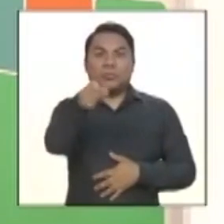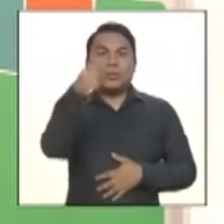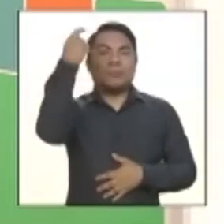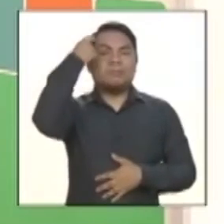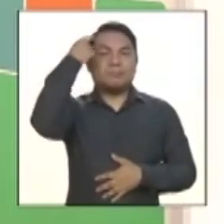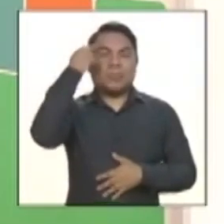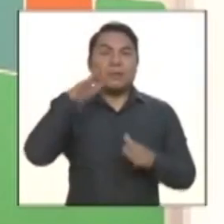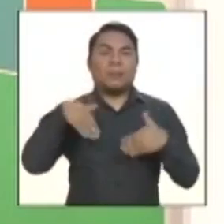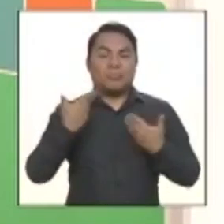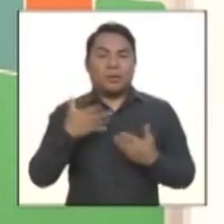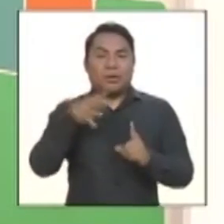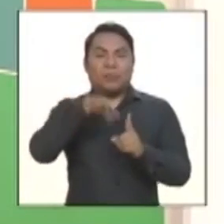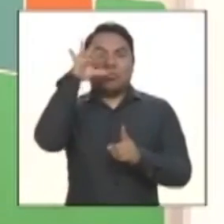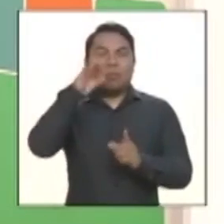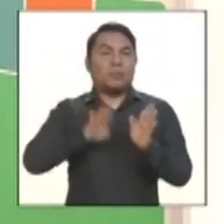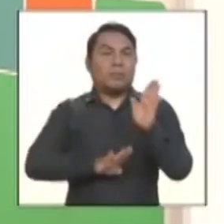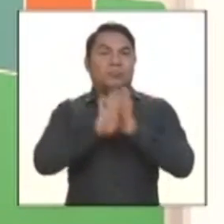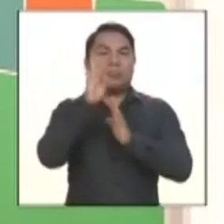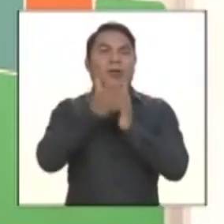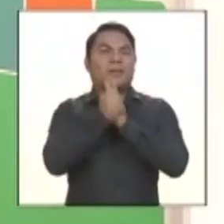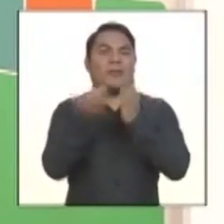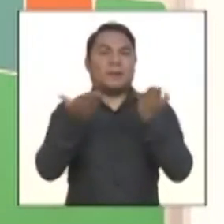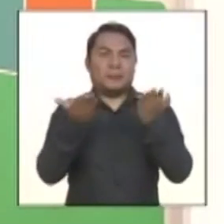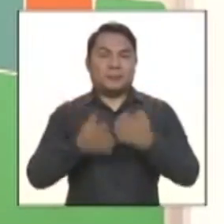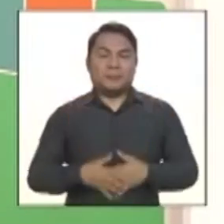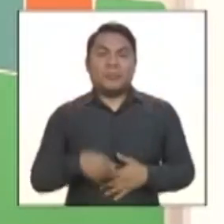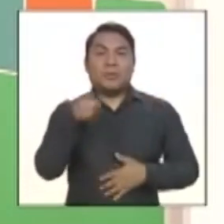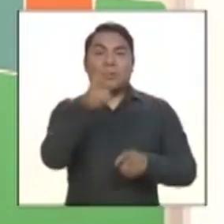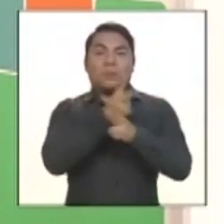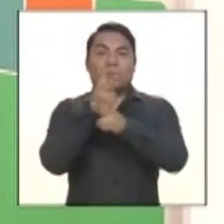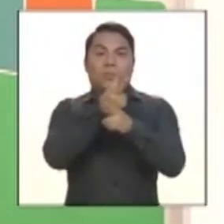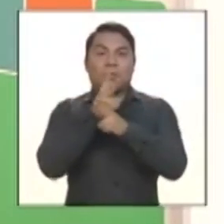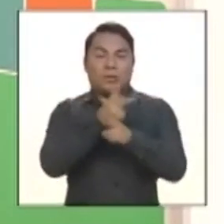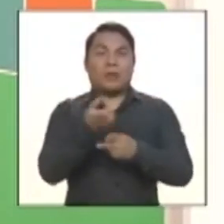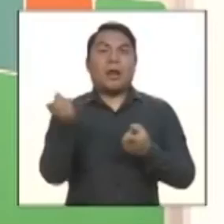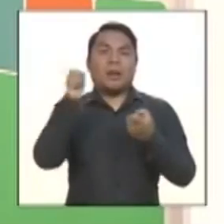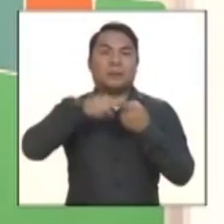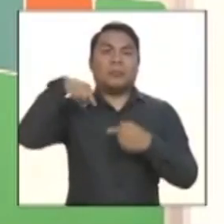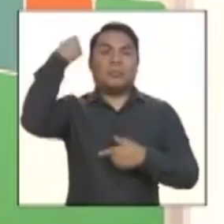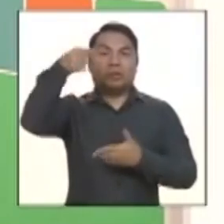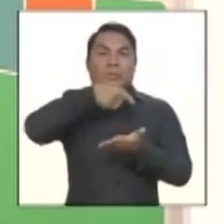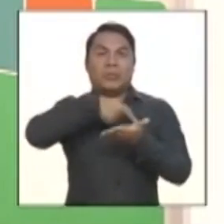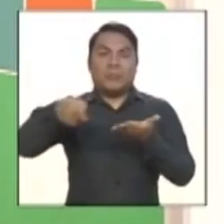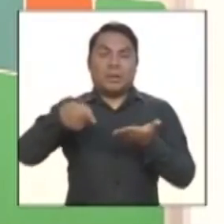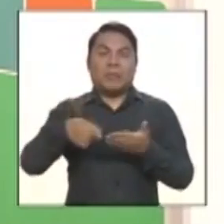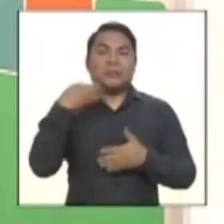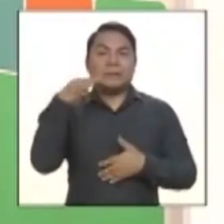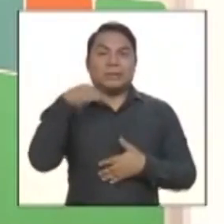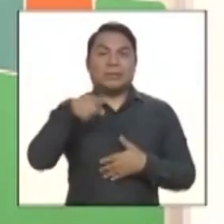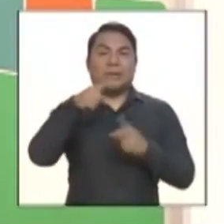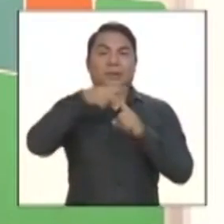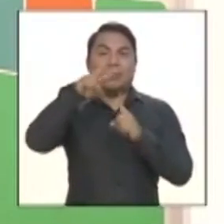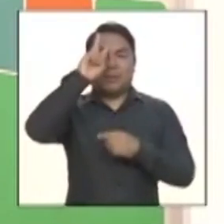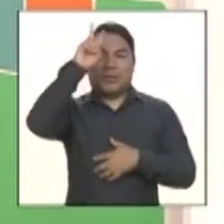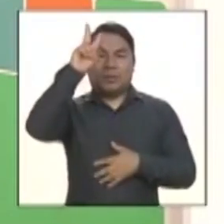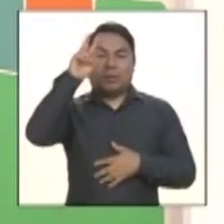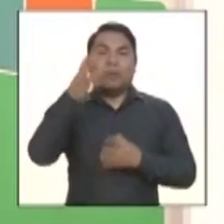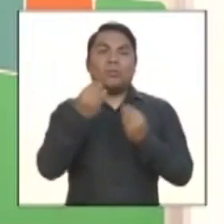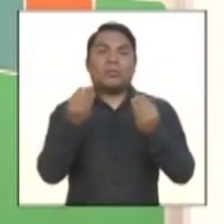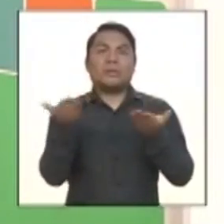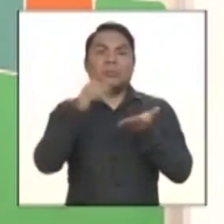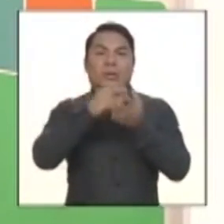cada uno pueda descubrir cuál es la habilidad que tiene. Cuídense, será hasta la próxima semana, siempre por TV Perú,